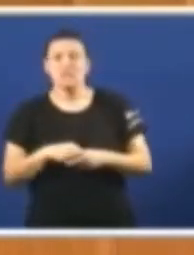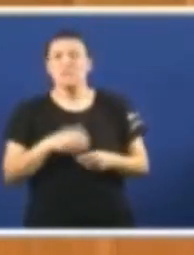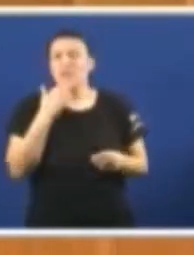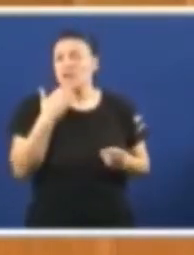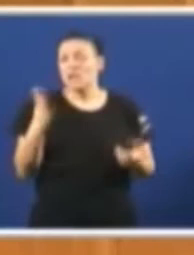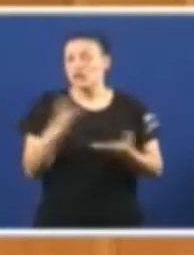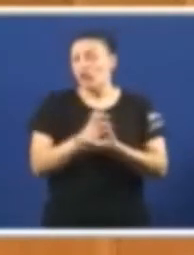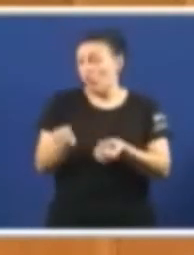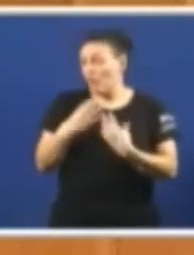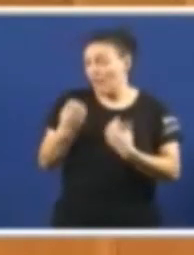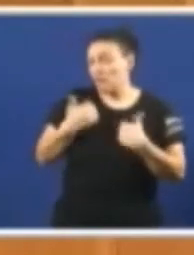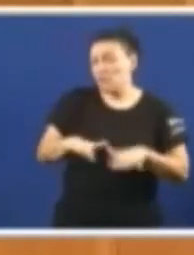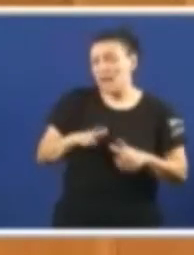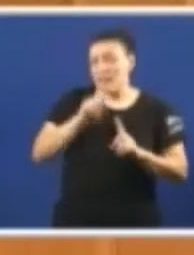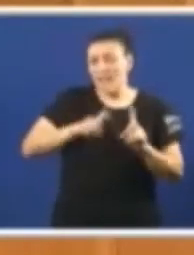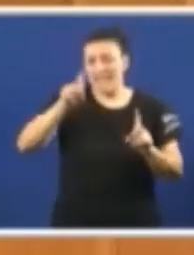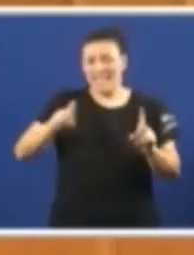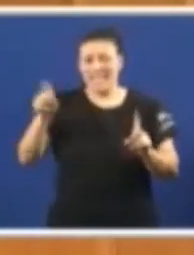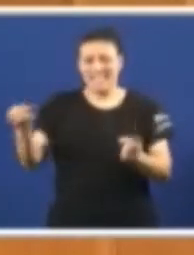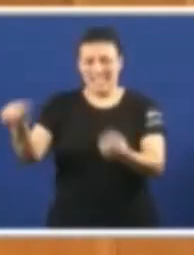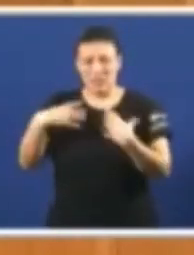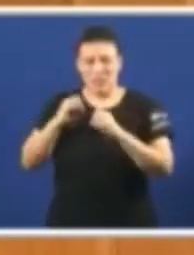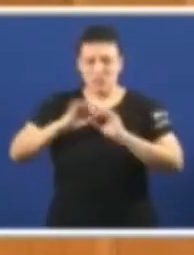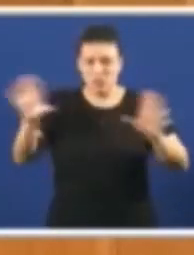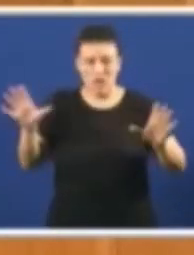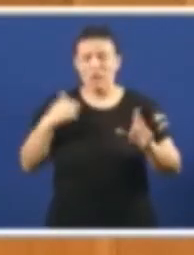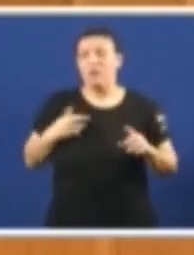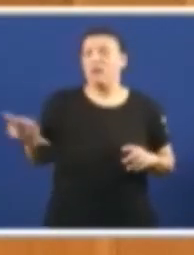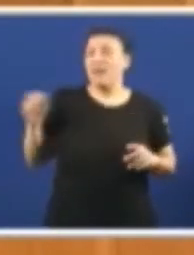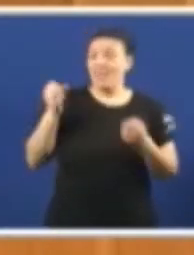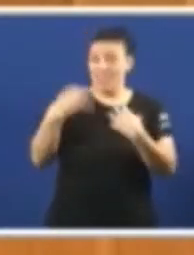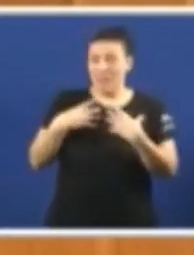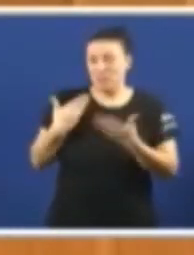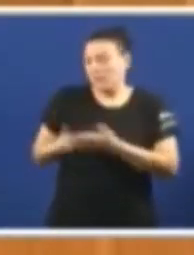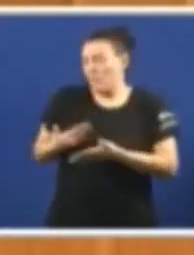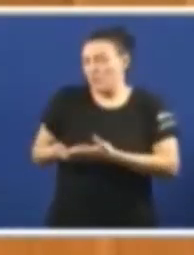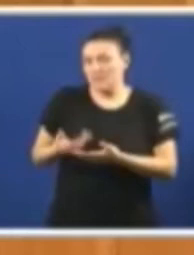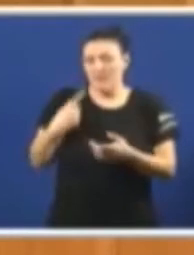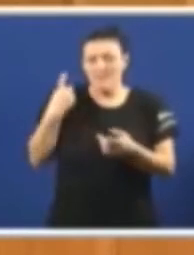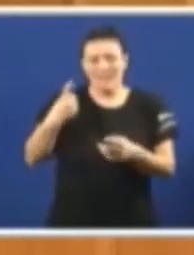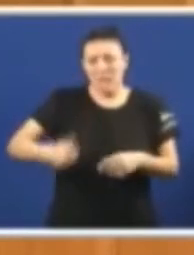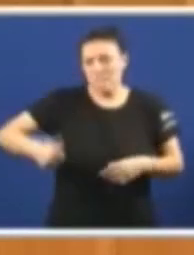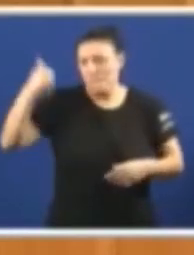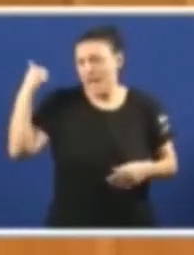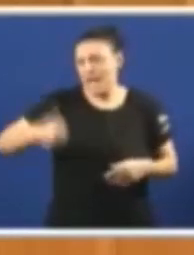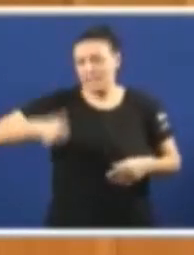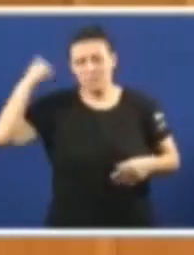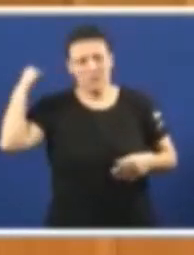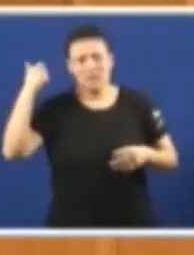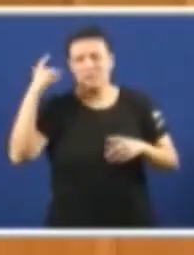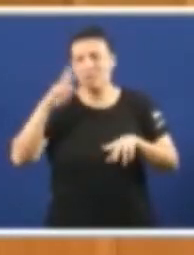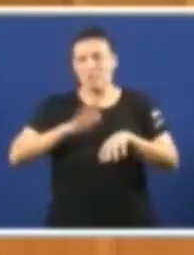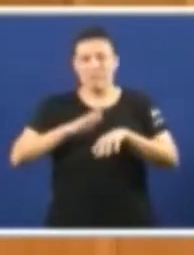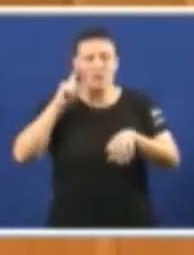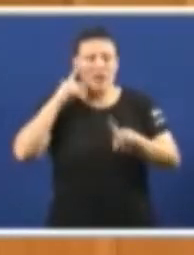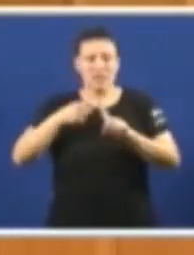os datos desta enquisa non deixan lugar a dúbidas, volven a corroborar que nos queda moitísimo, moitísimo por facer para erradicar